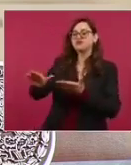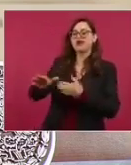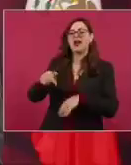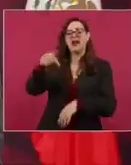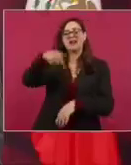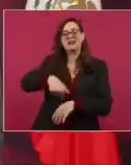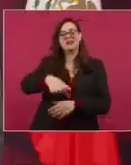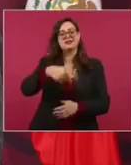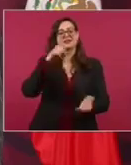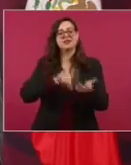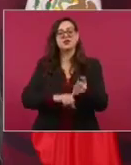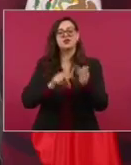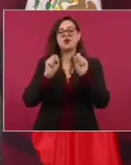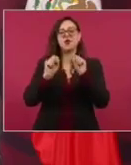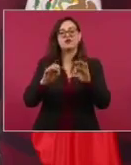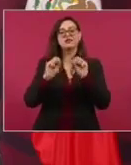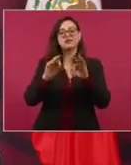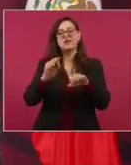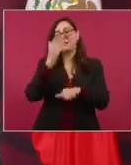Histórica.